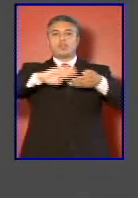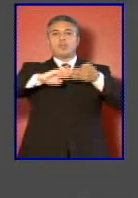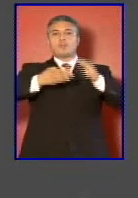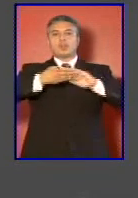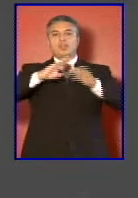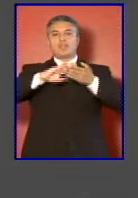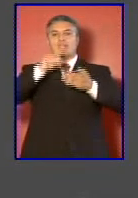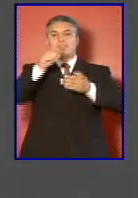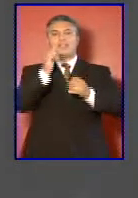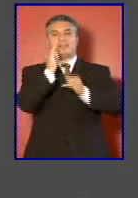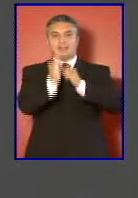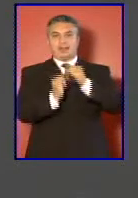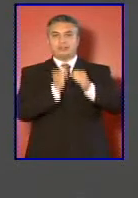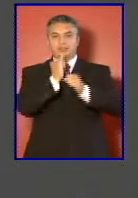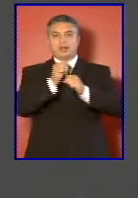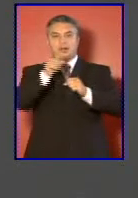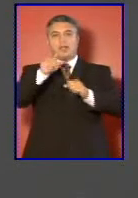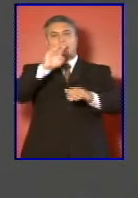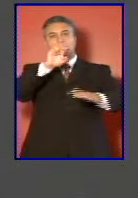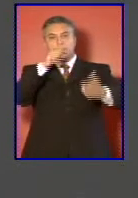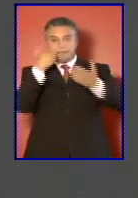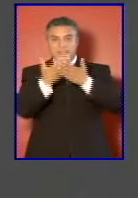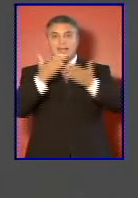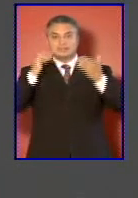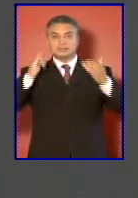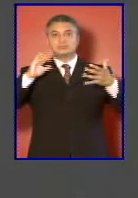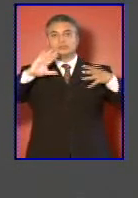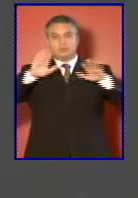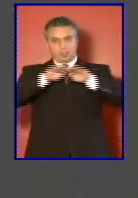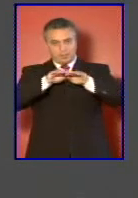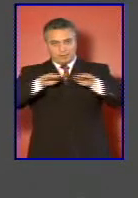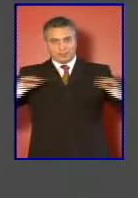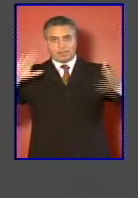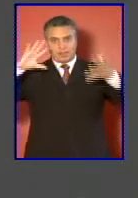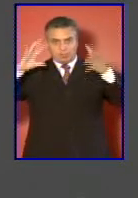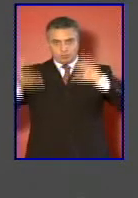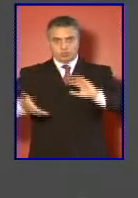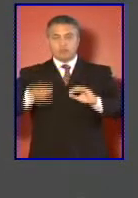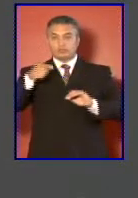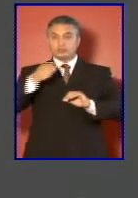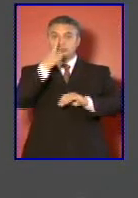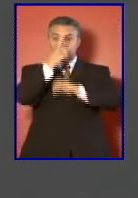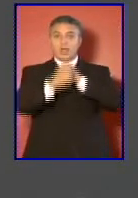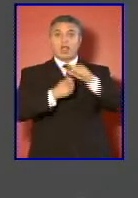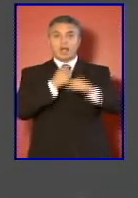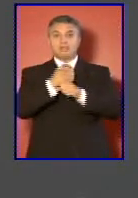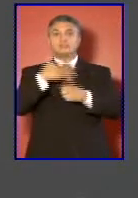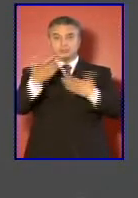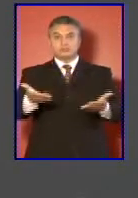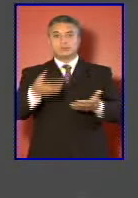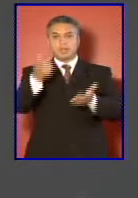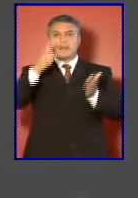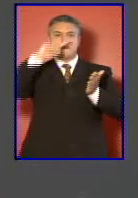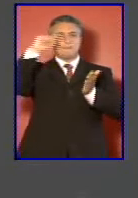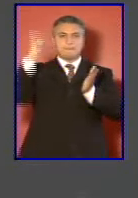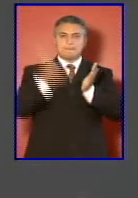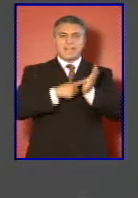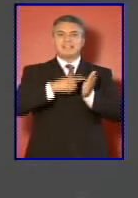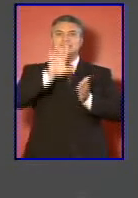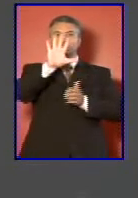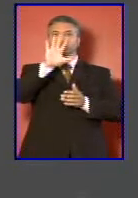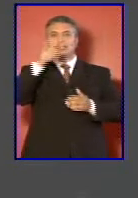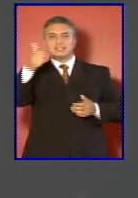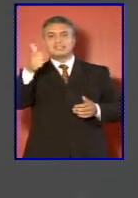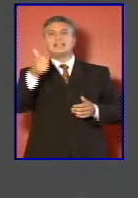por mantener la paz y estabilidad en el mundo. En el curso del año se desplegaron en total 1.056 mujeres